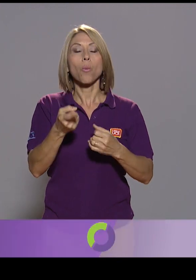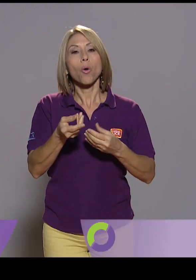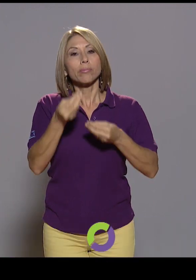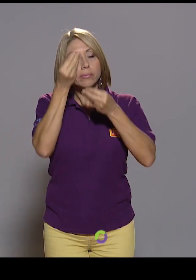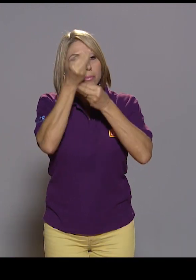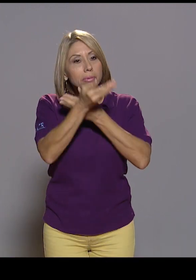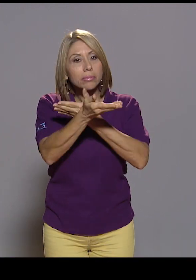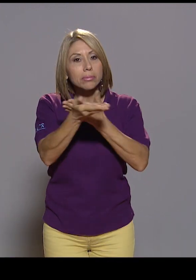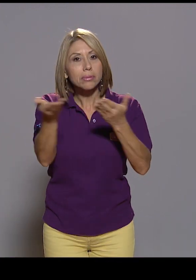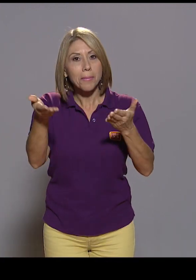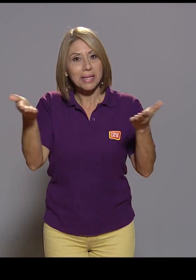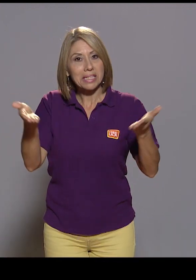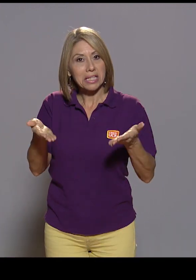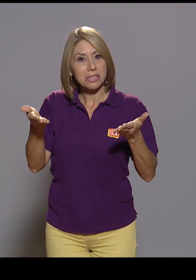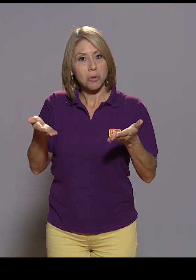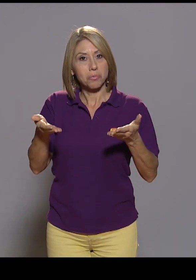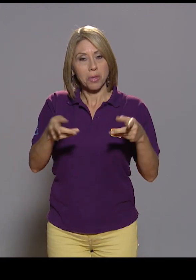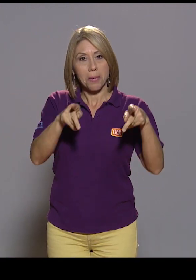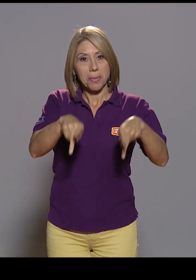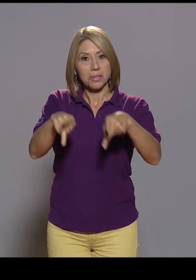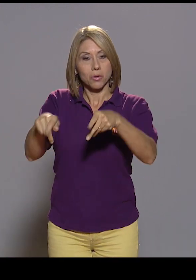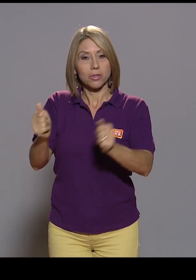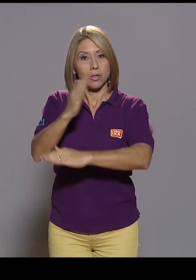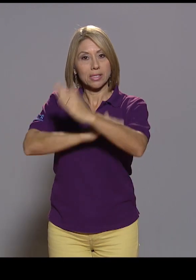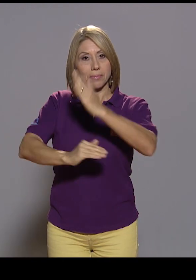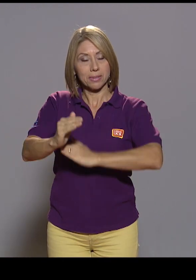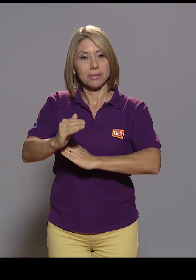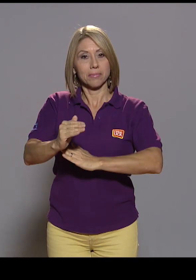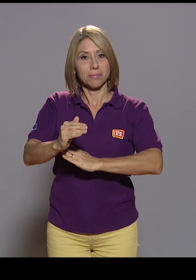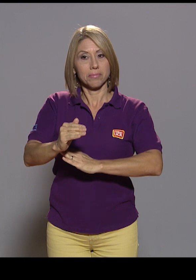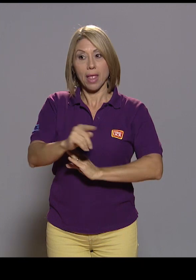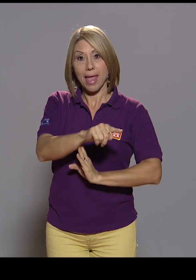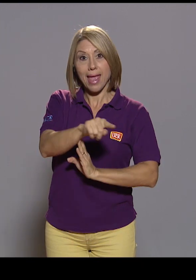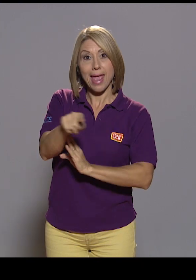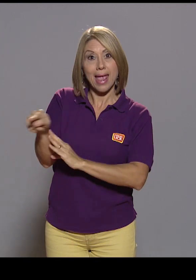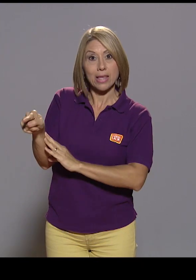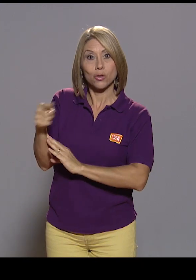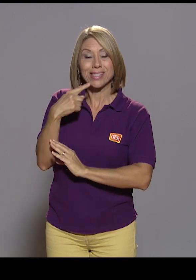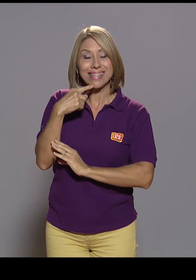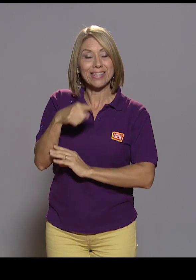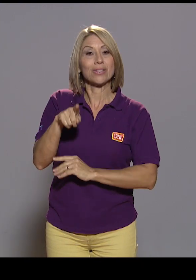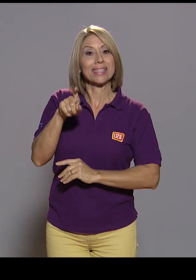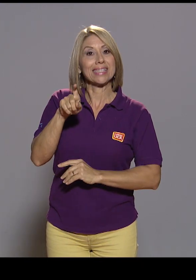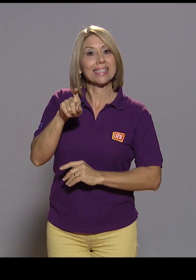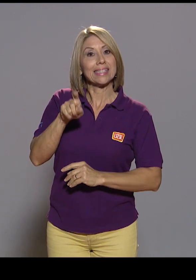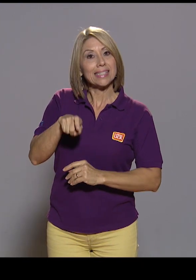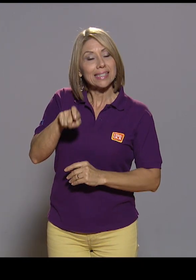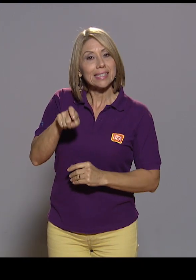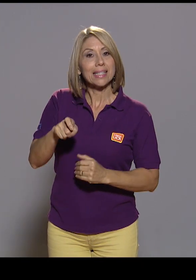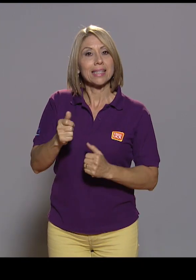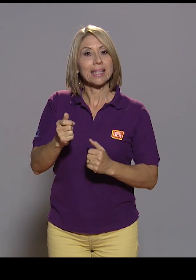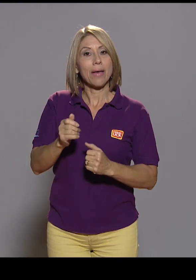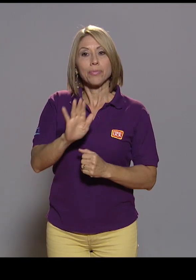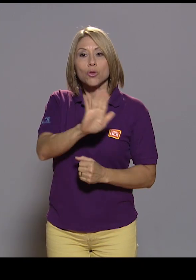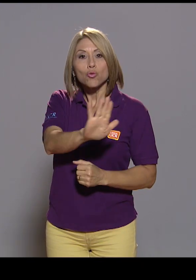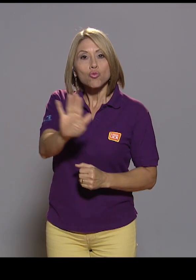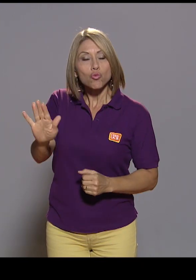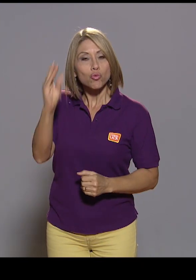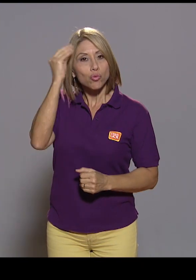personas con discapacidad, que ellos mostraron la necesidad de que fuese reforzado también por sus